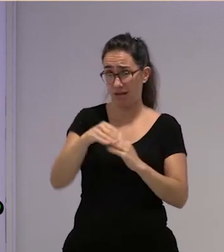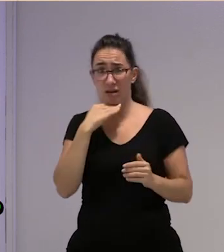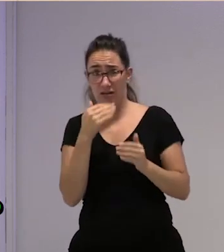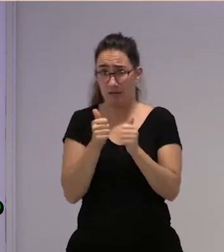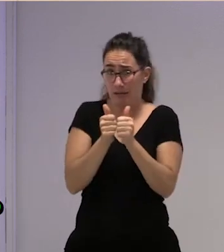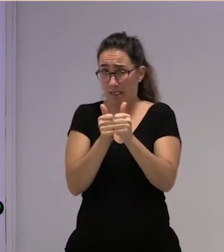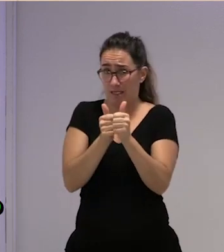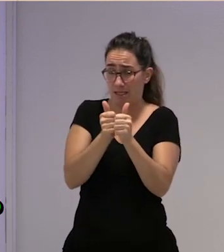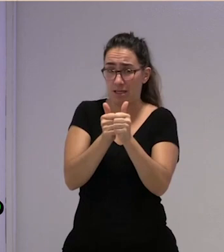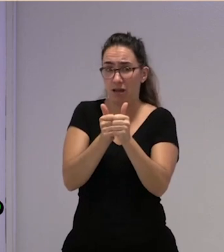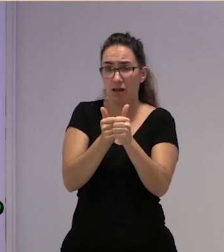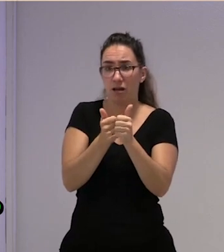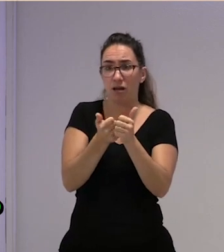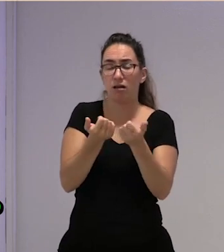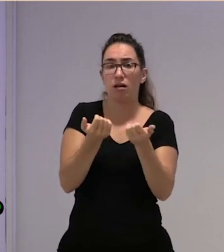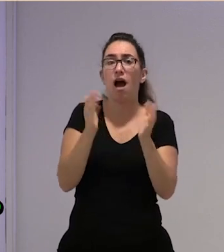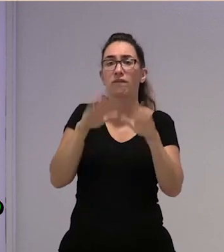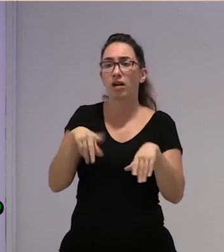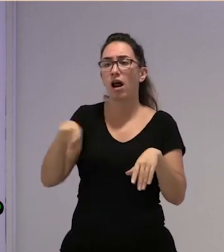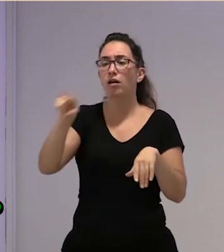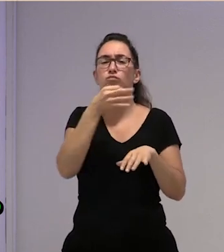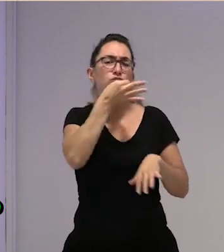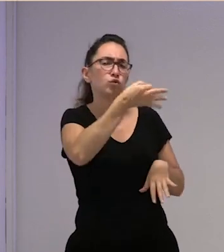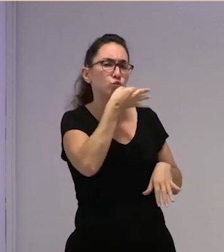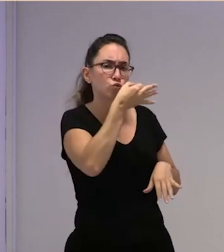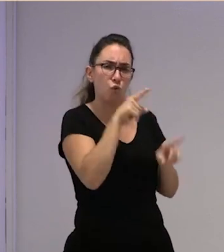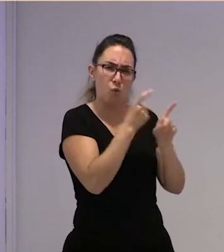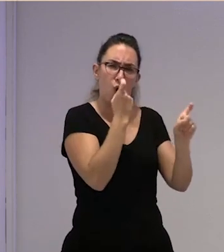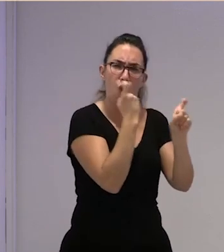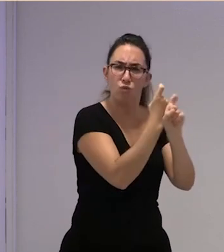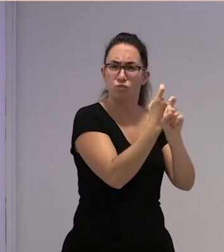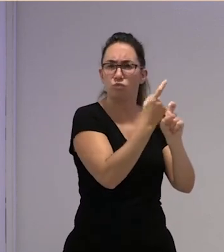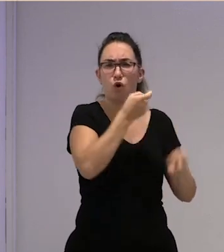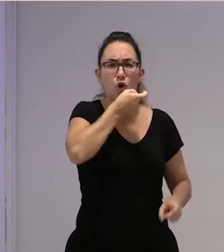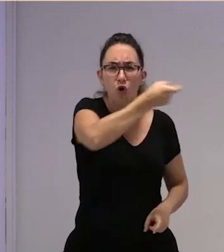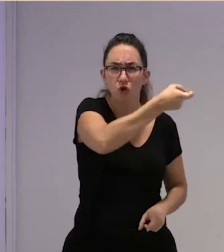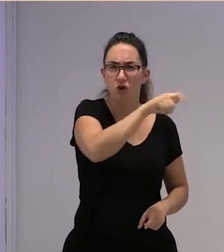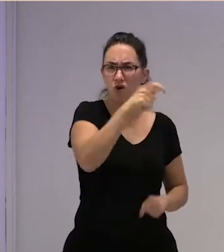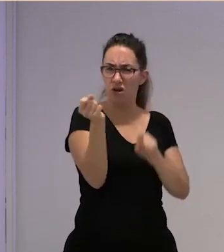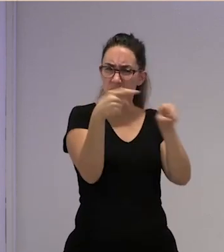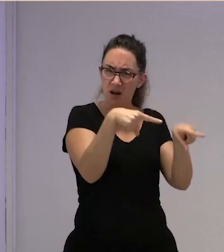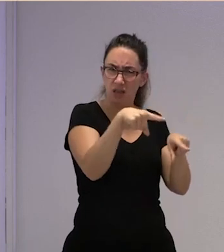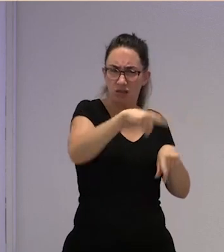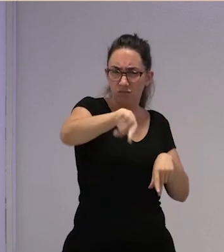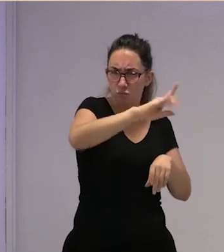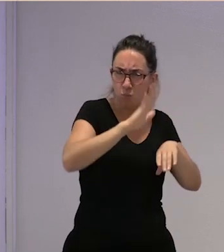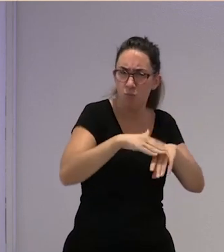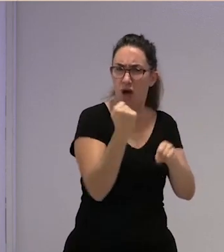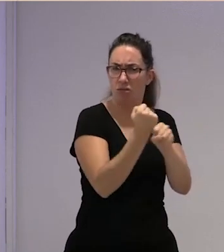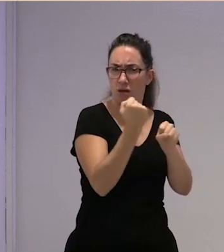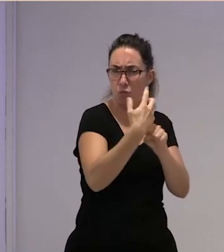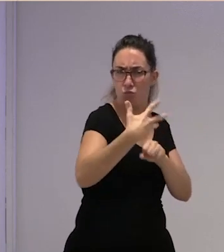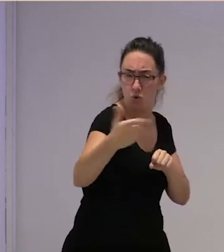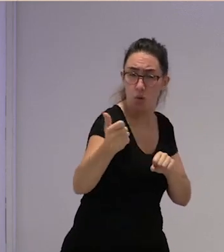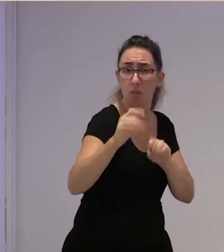y que ocurre que te están metiendo el discurso de odio por un lado el inmigrante es el problema vienen a quitar el trabajo tal tal tal pero son los